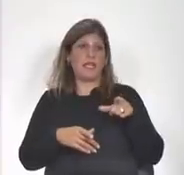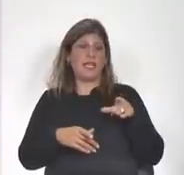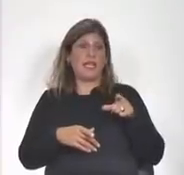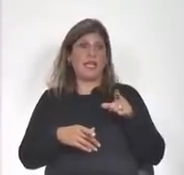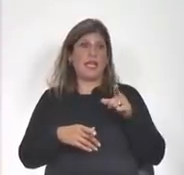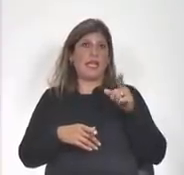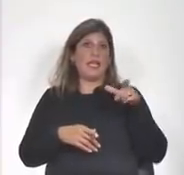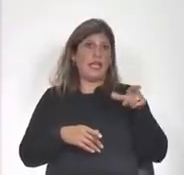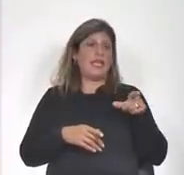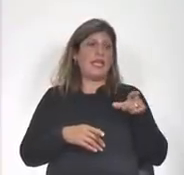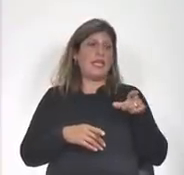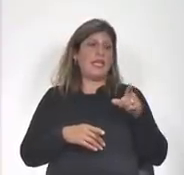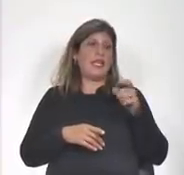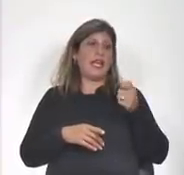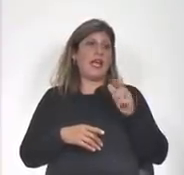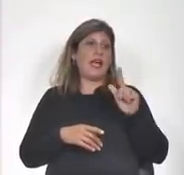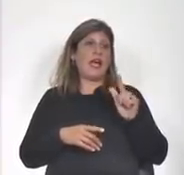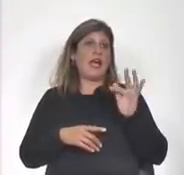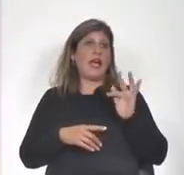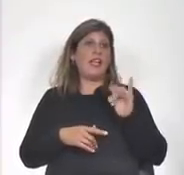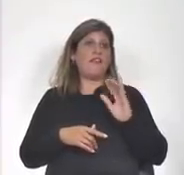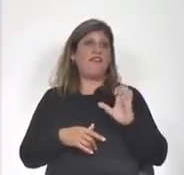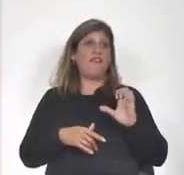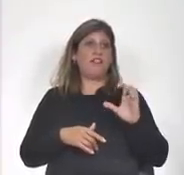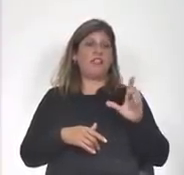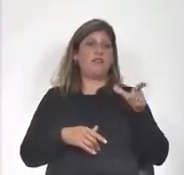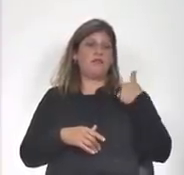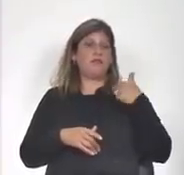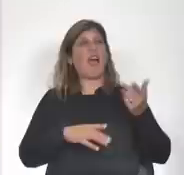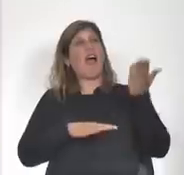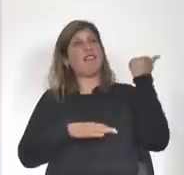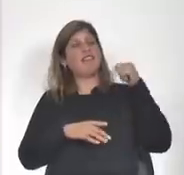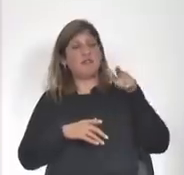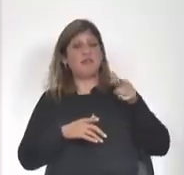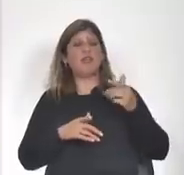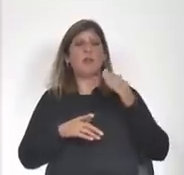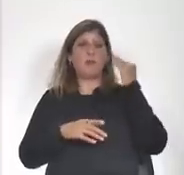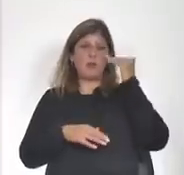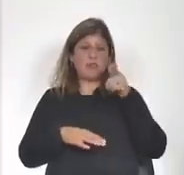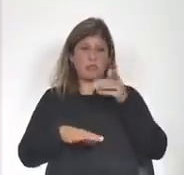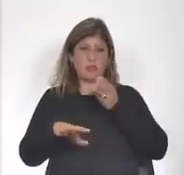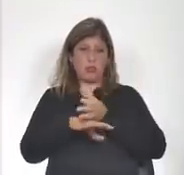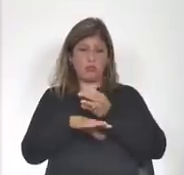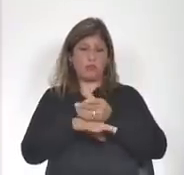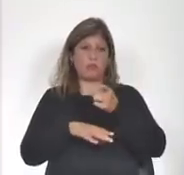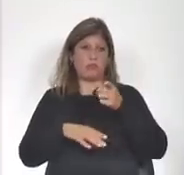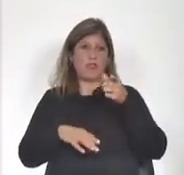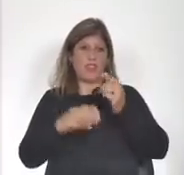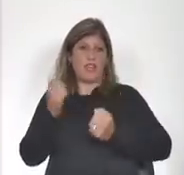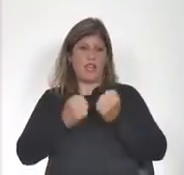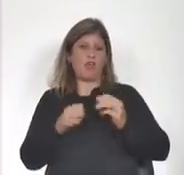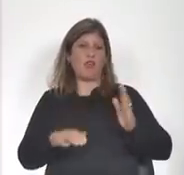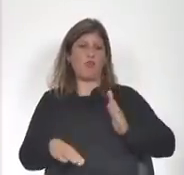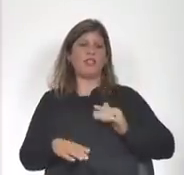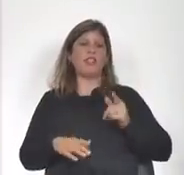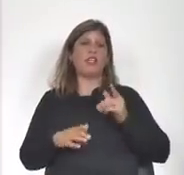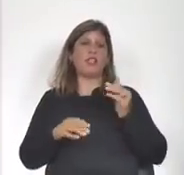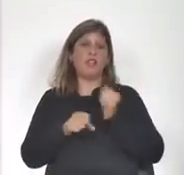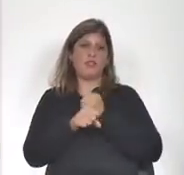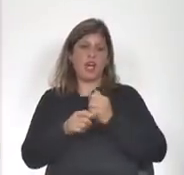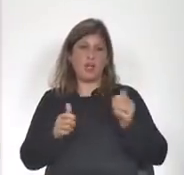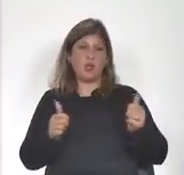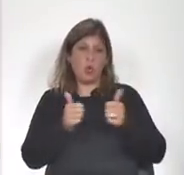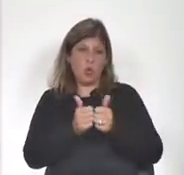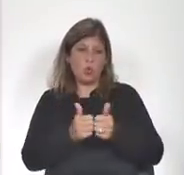docente de la economista Arbel Eche trabajaron juntos se conocen desde hace muchos años